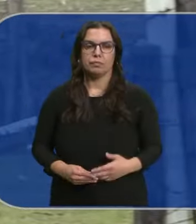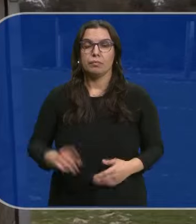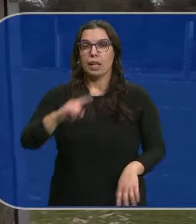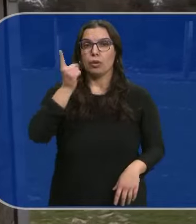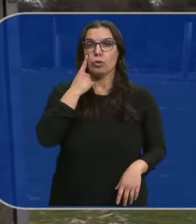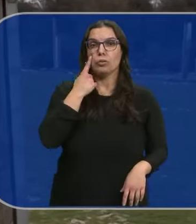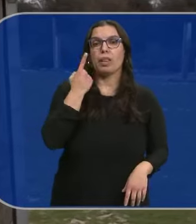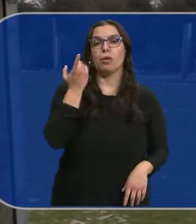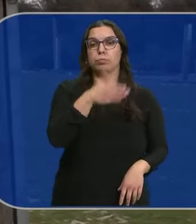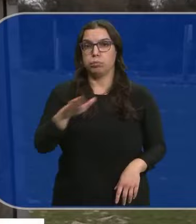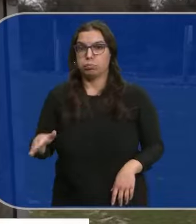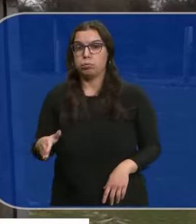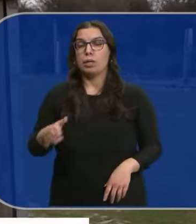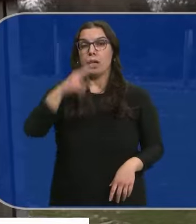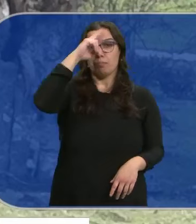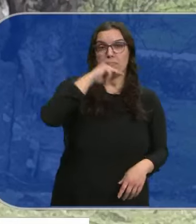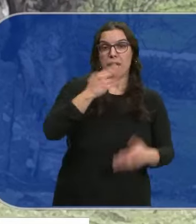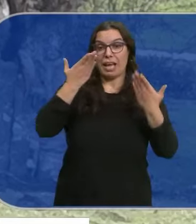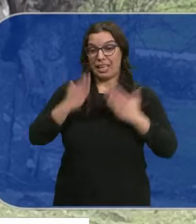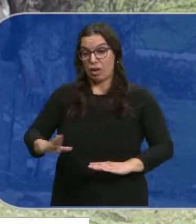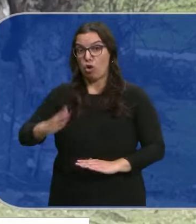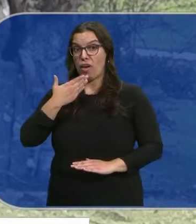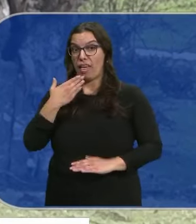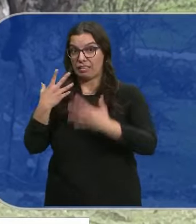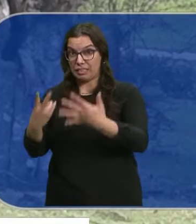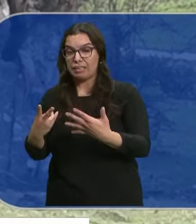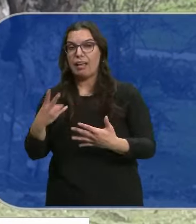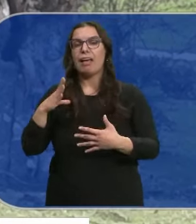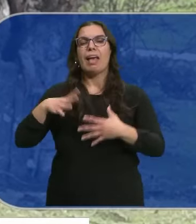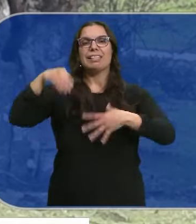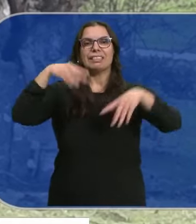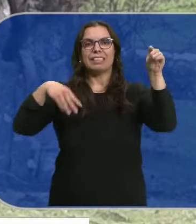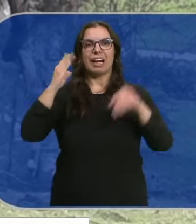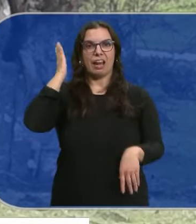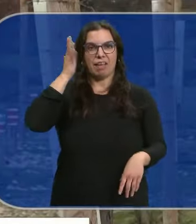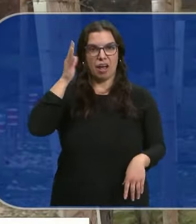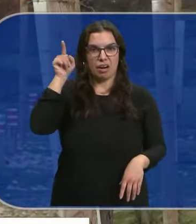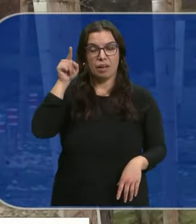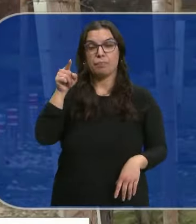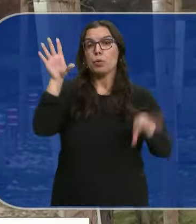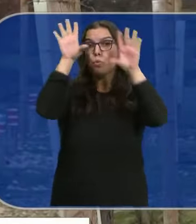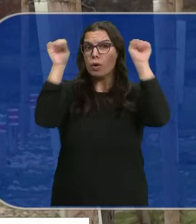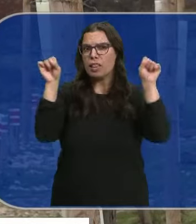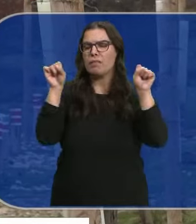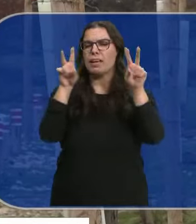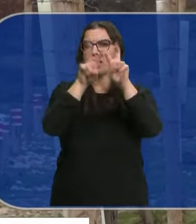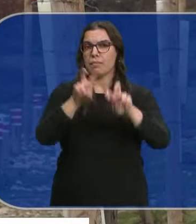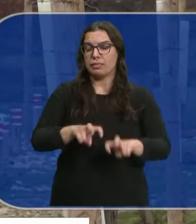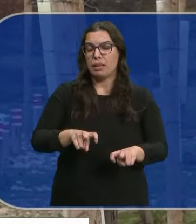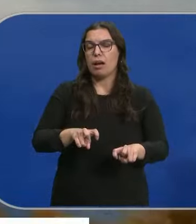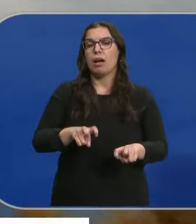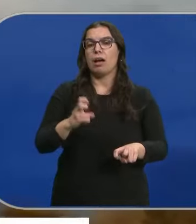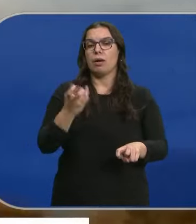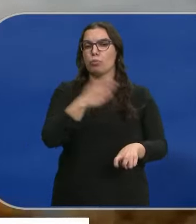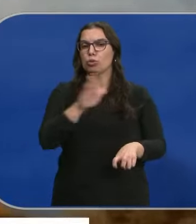Hallados los cuerpos sin vida De un padre y su hijo de 7 años En la sierra de Urbasa, en Navarra La Guardia Civil está investigando ambas muertes Aunque